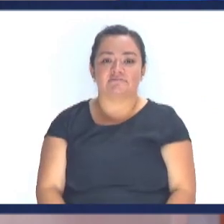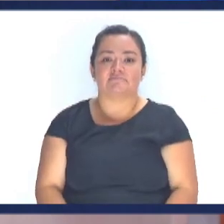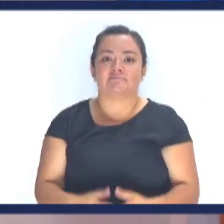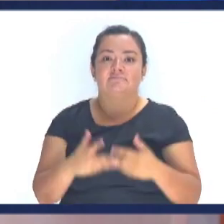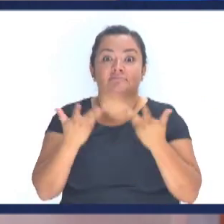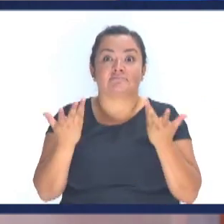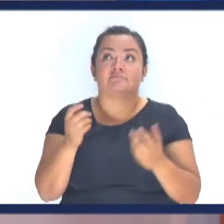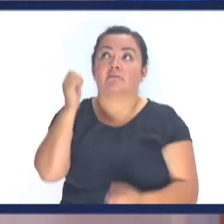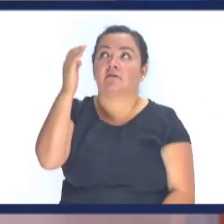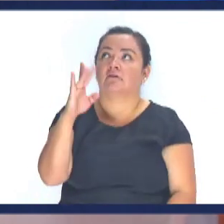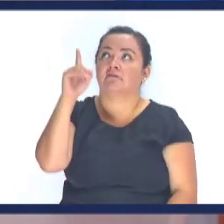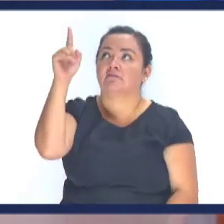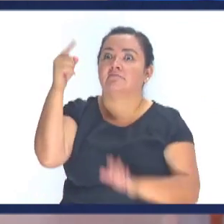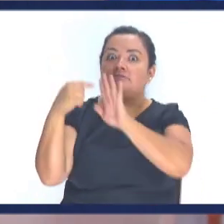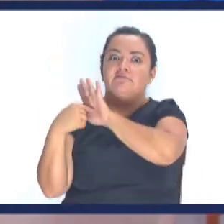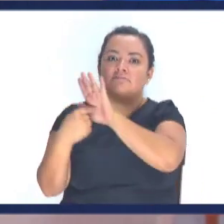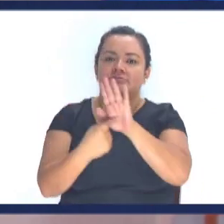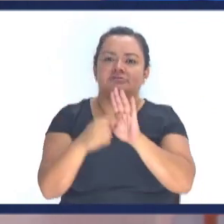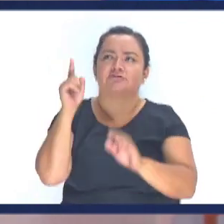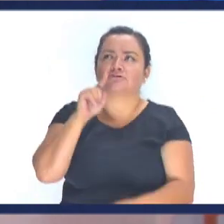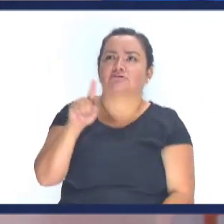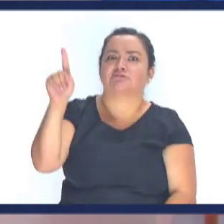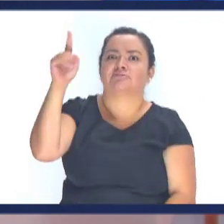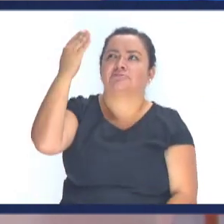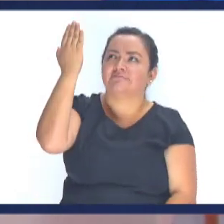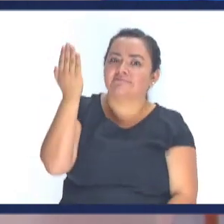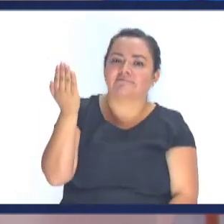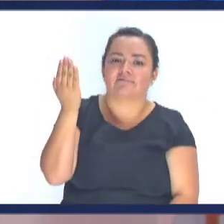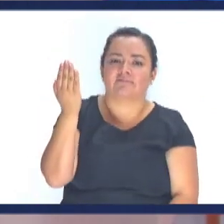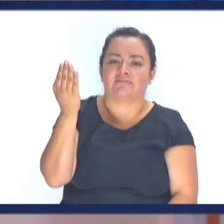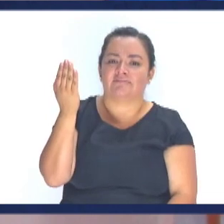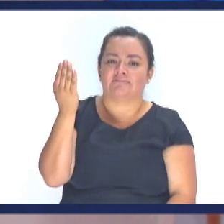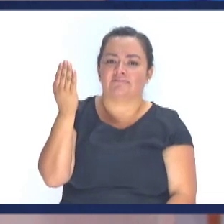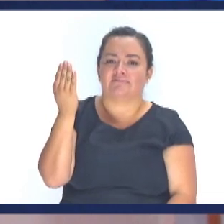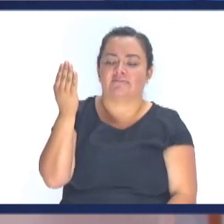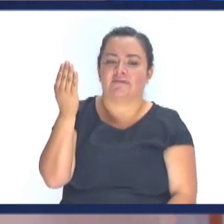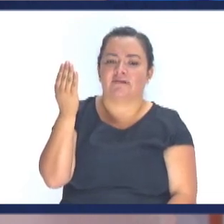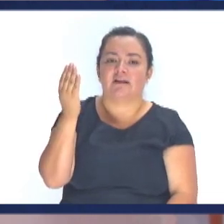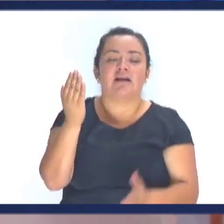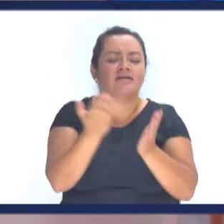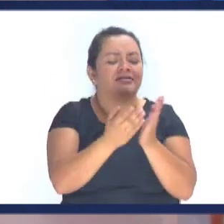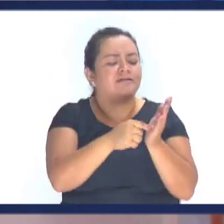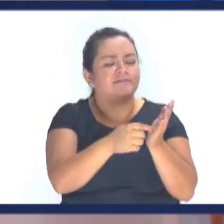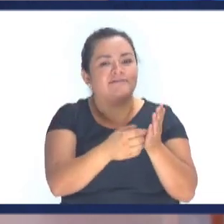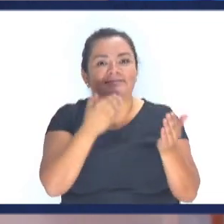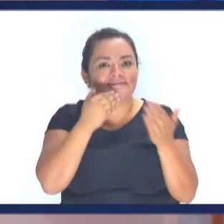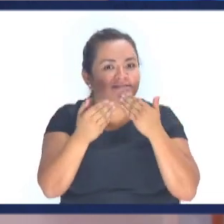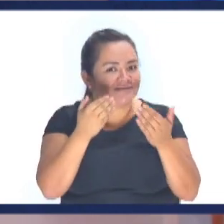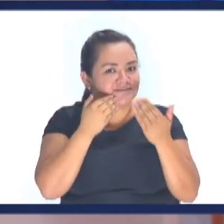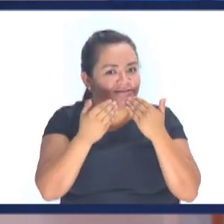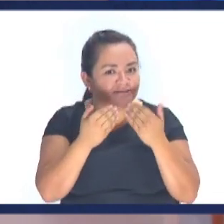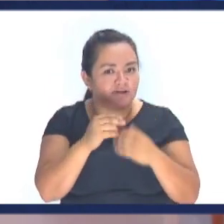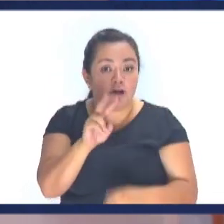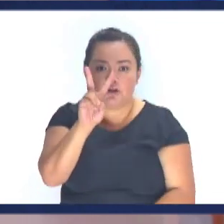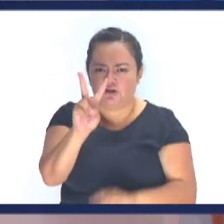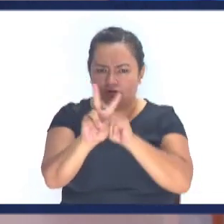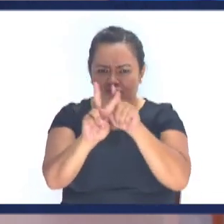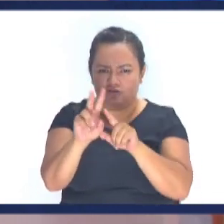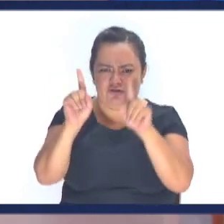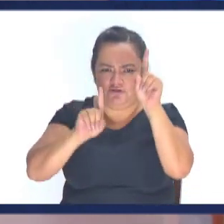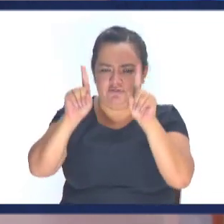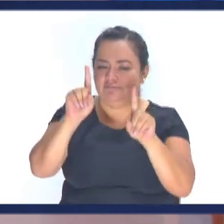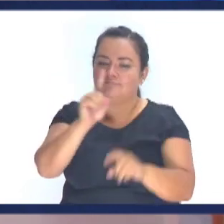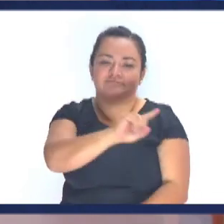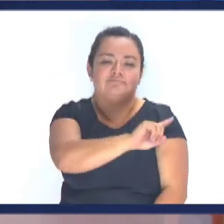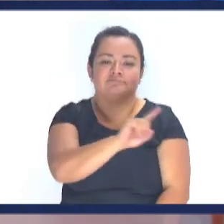Entonces Cristo nos revela Quien Dios es Y como es Dios La Biblia lo describe No hay dos dioses La